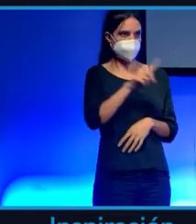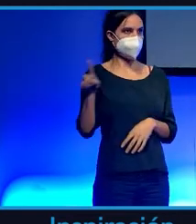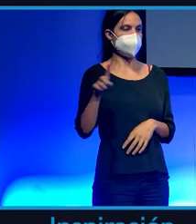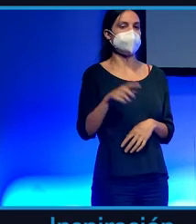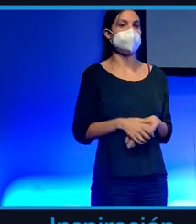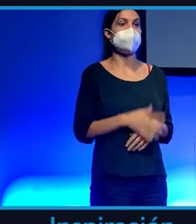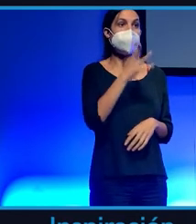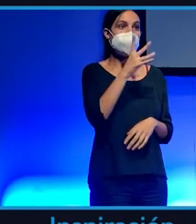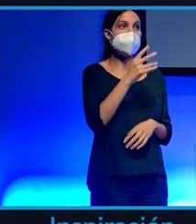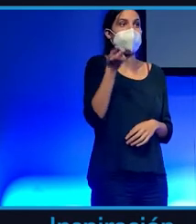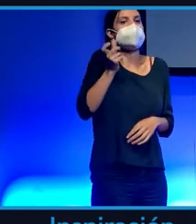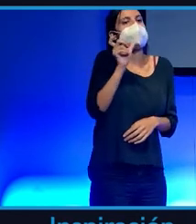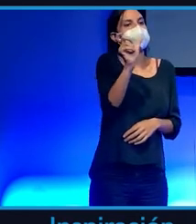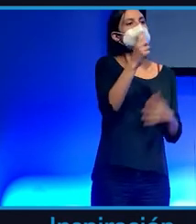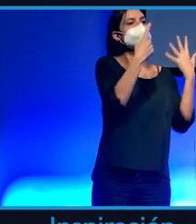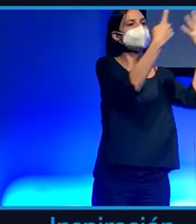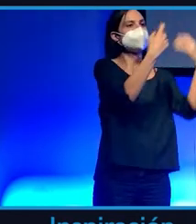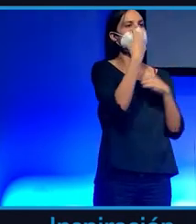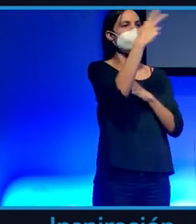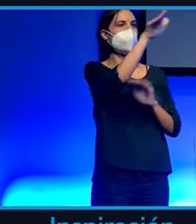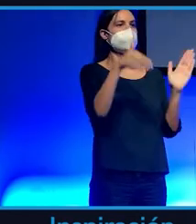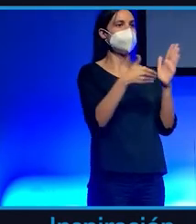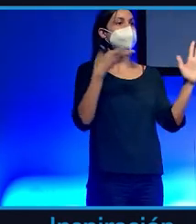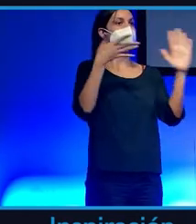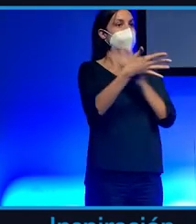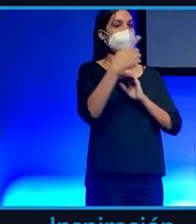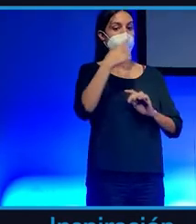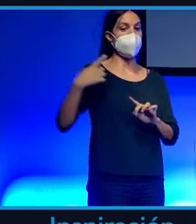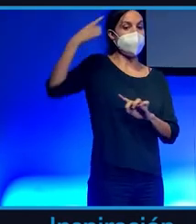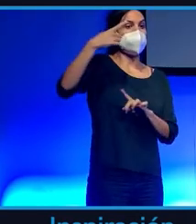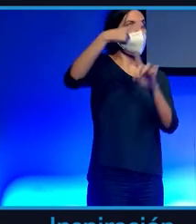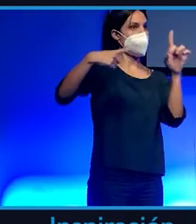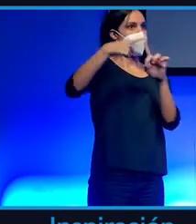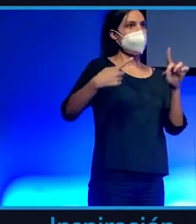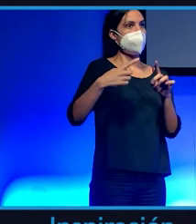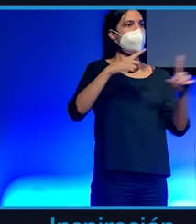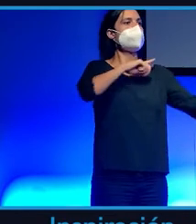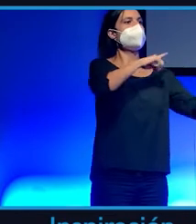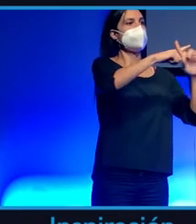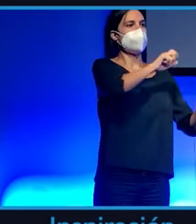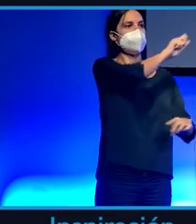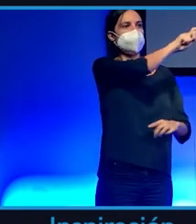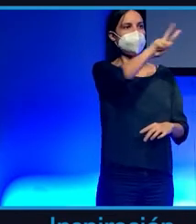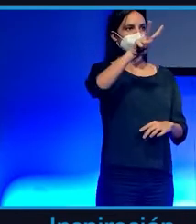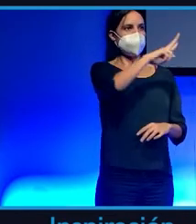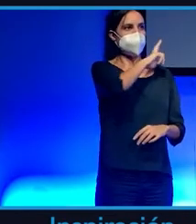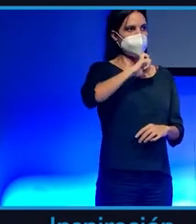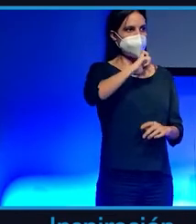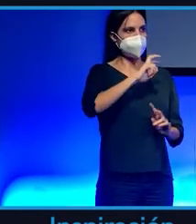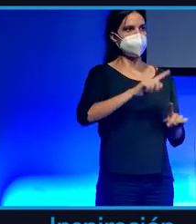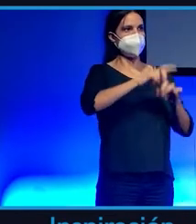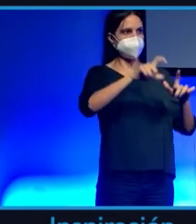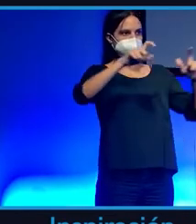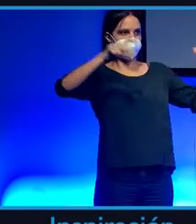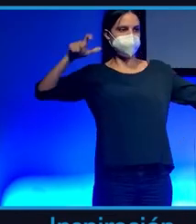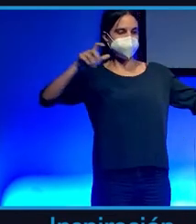Pues ahora está 62.000 ha multiplicado por 12 en un año y medio. Vamos a ir desmontando algunos mitos. Las